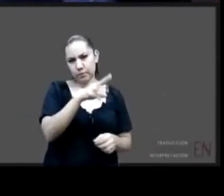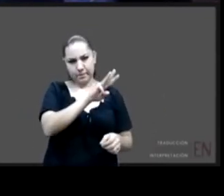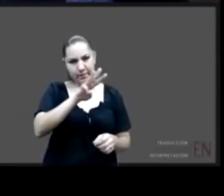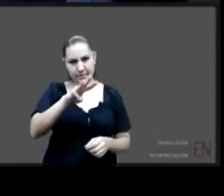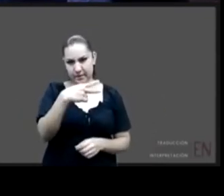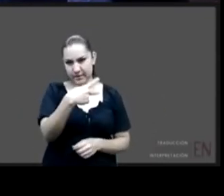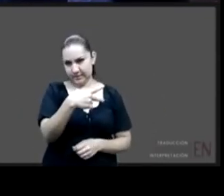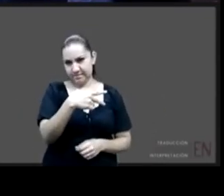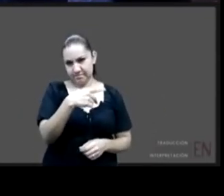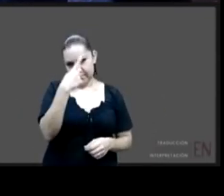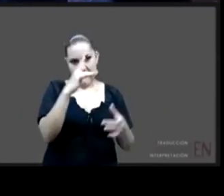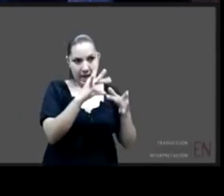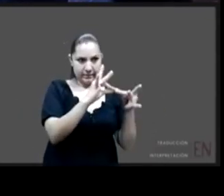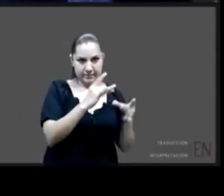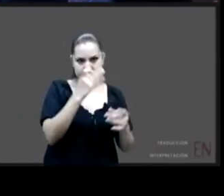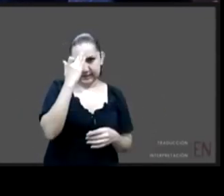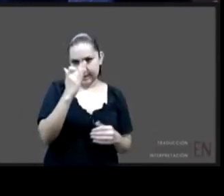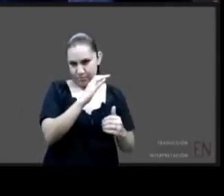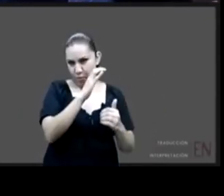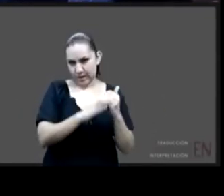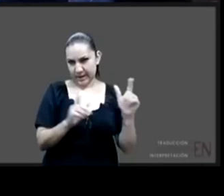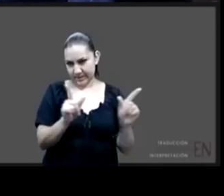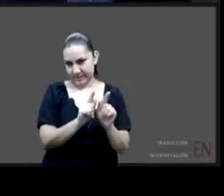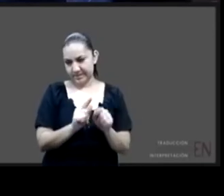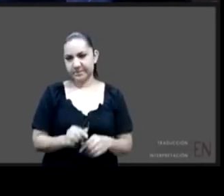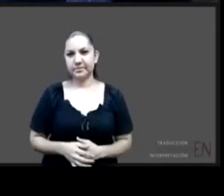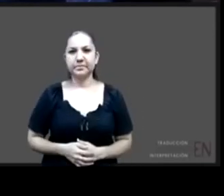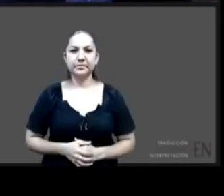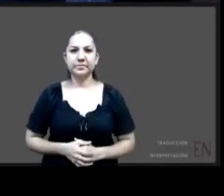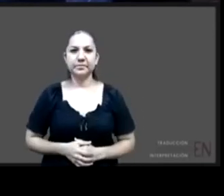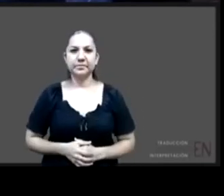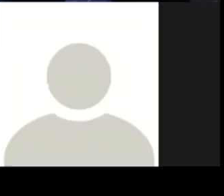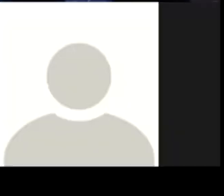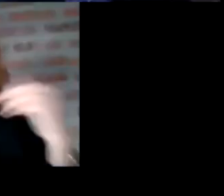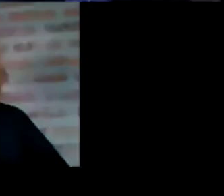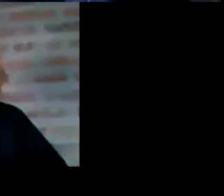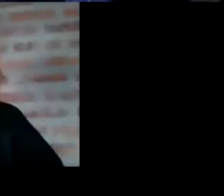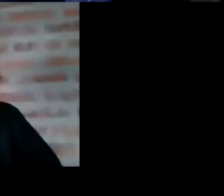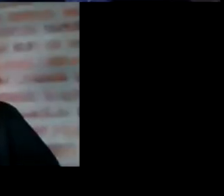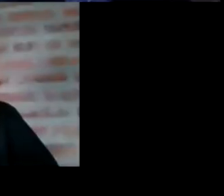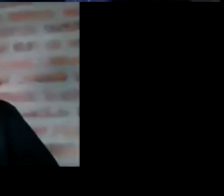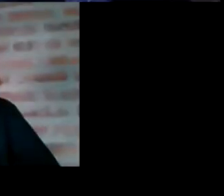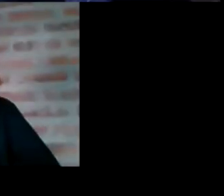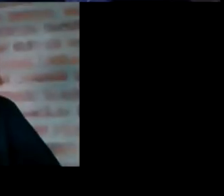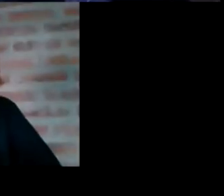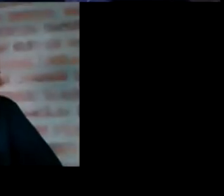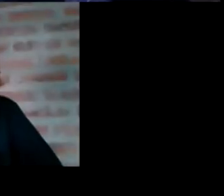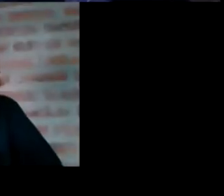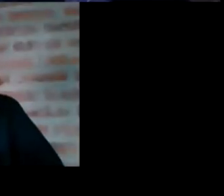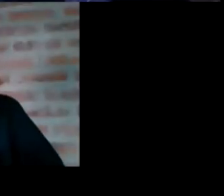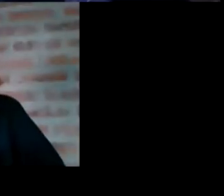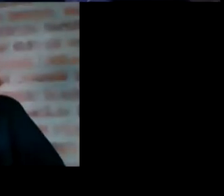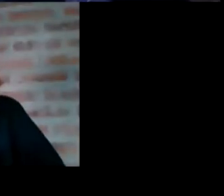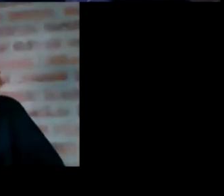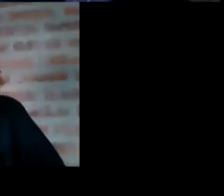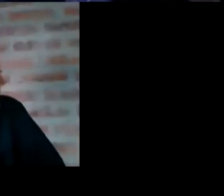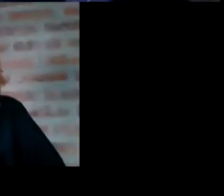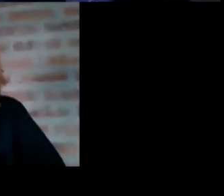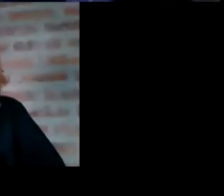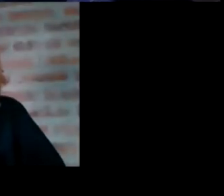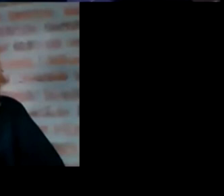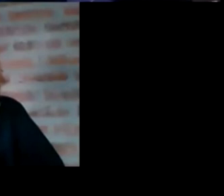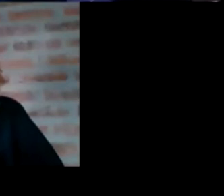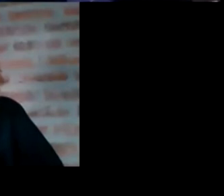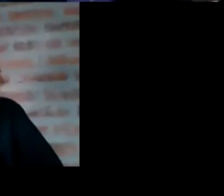gracias Ricardo y con mucho gusto compartimos la presentación para que la pueda consultar reiterándonos en toda la